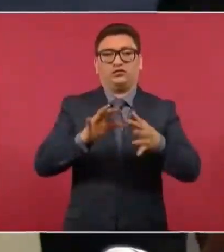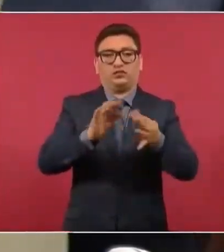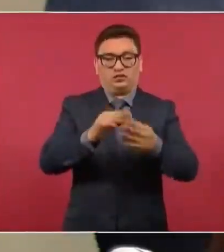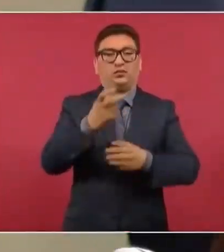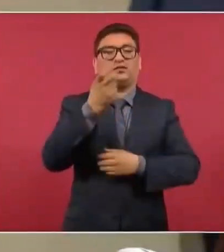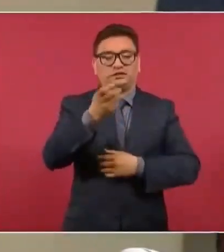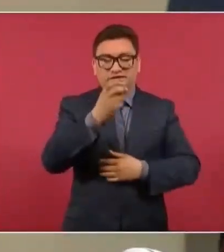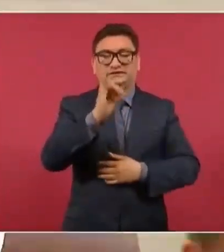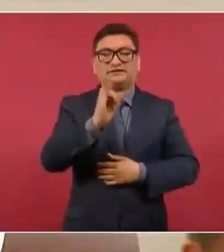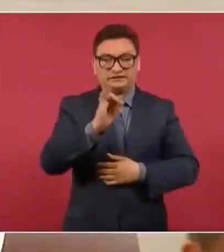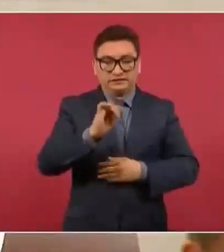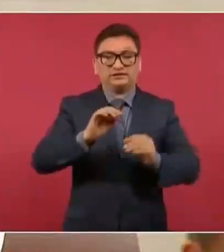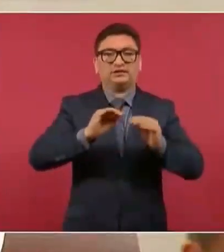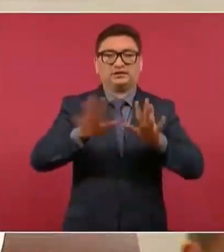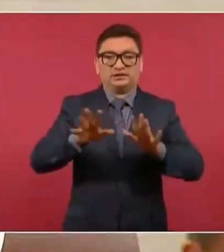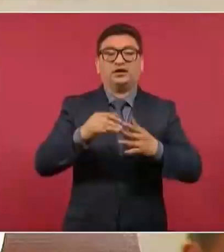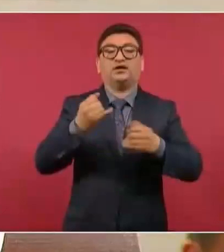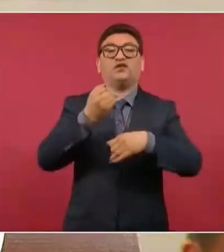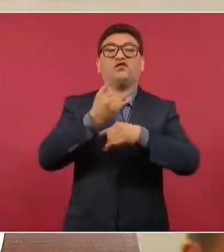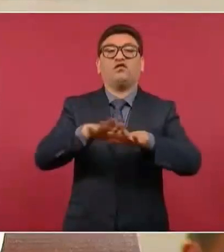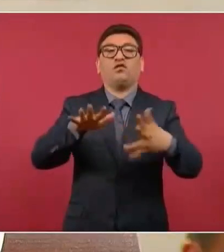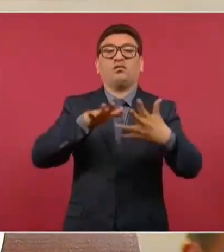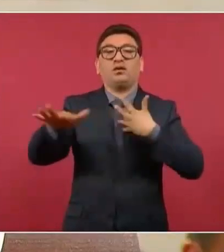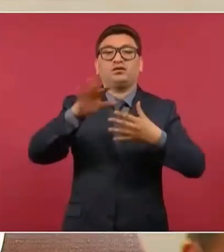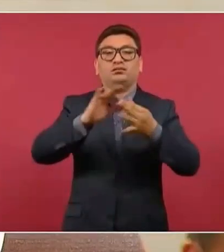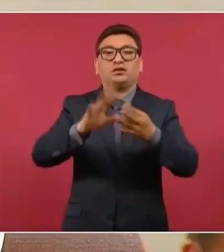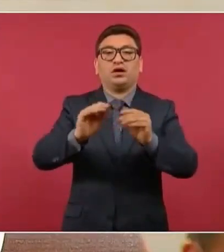pero por eso, si está en transparencia,